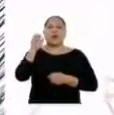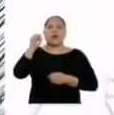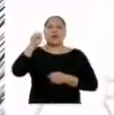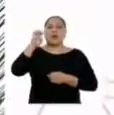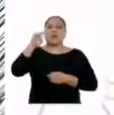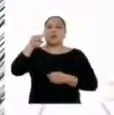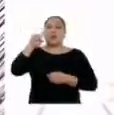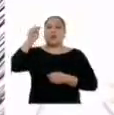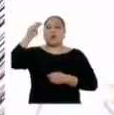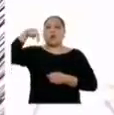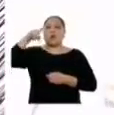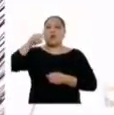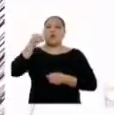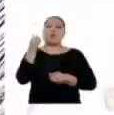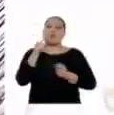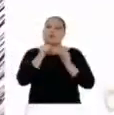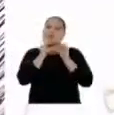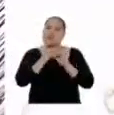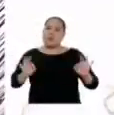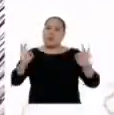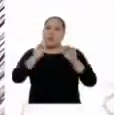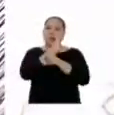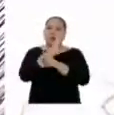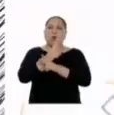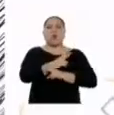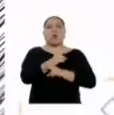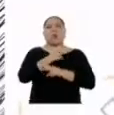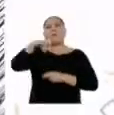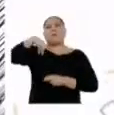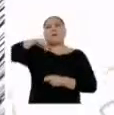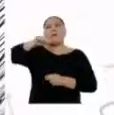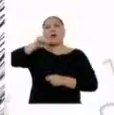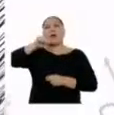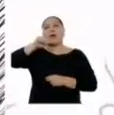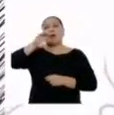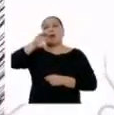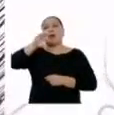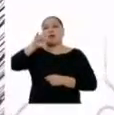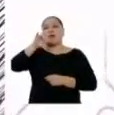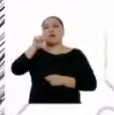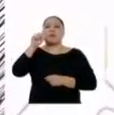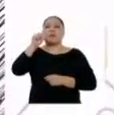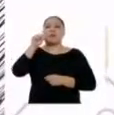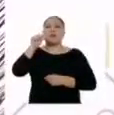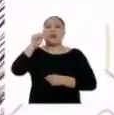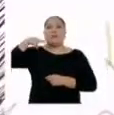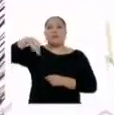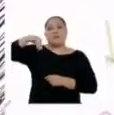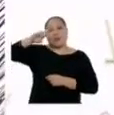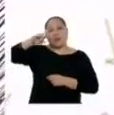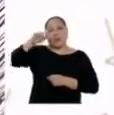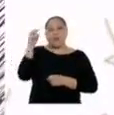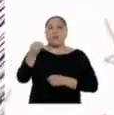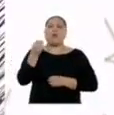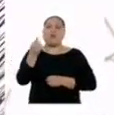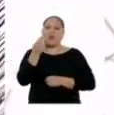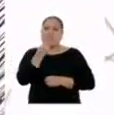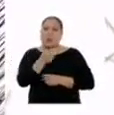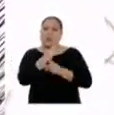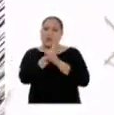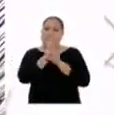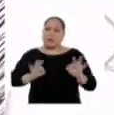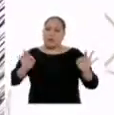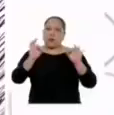Nacional Pacaya Samiria? Porque en efecto, la Reserva Nacional Pacaya Samiria asegura la